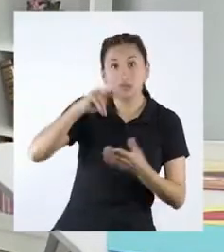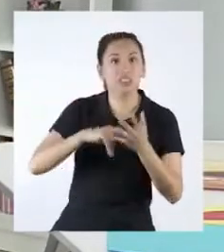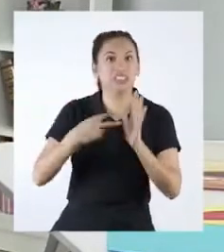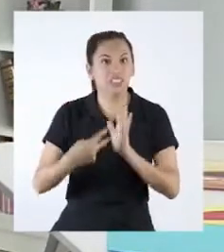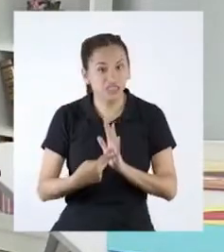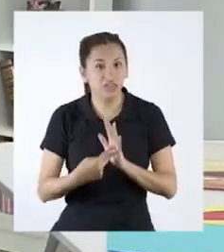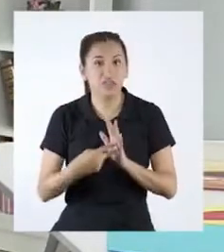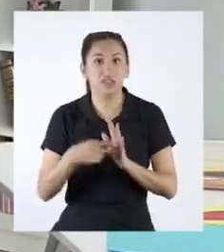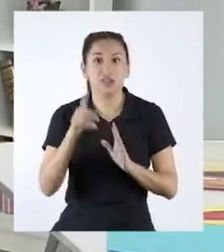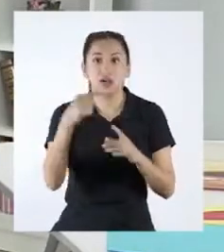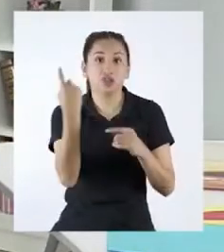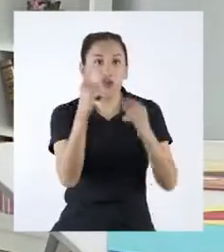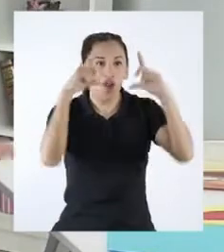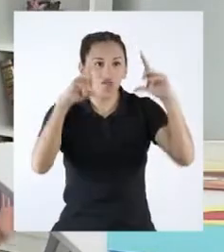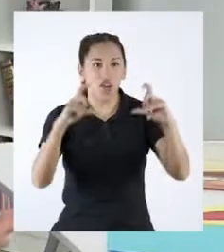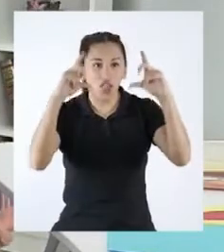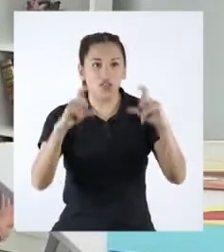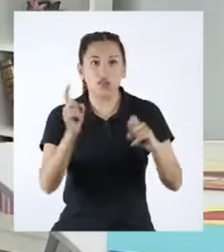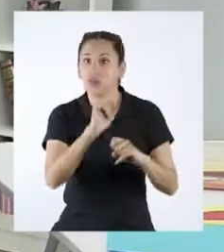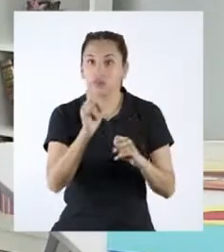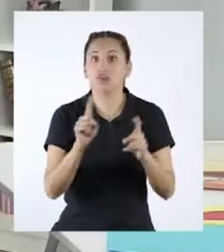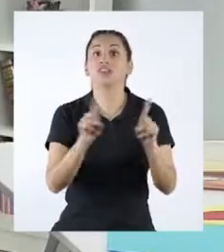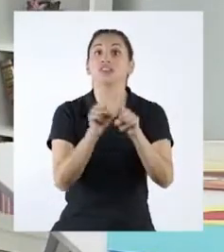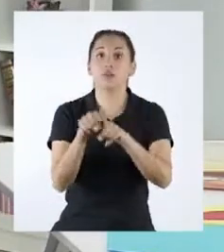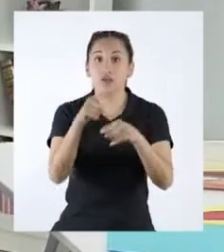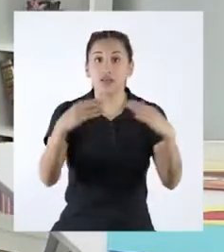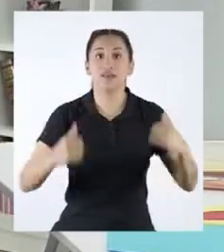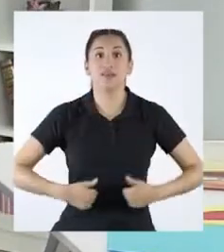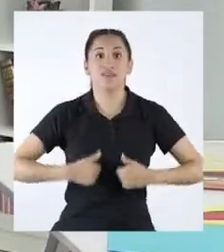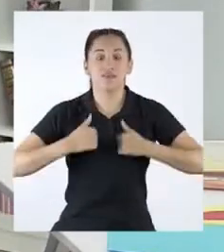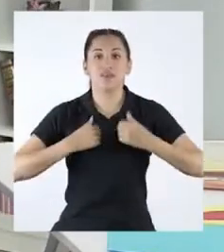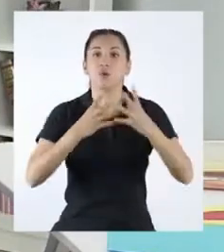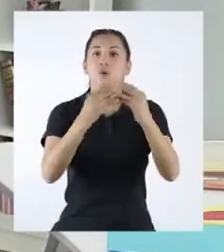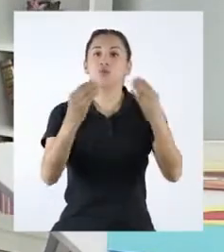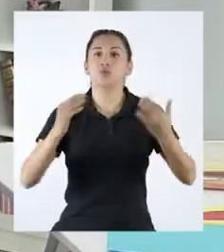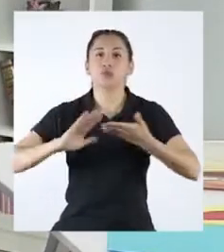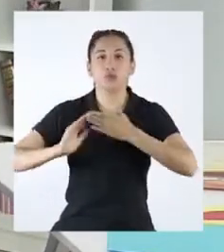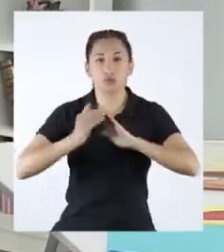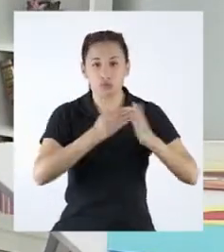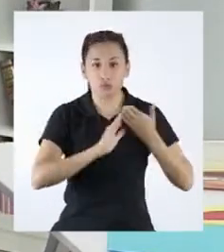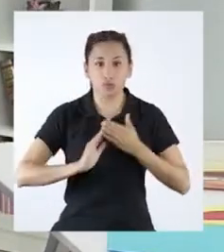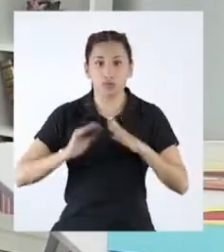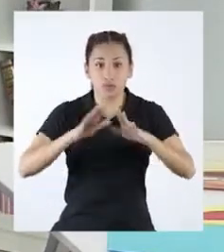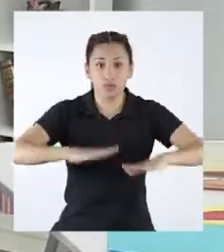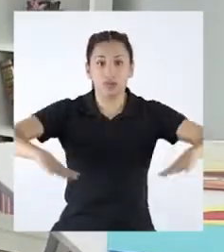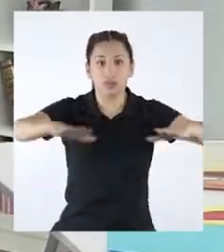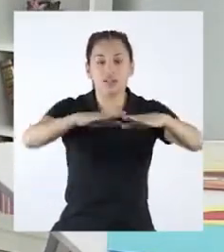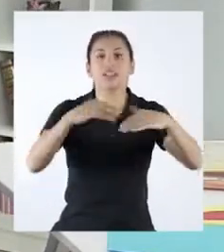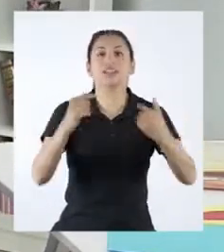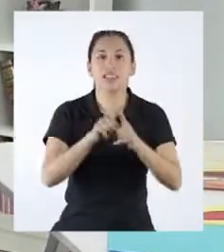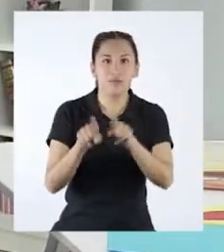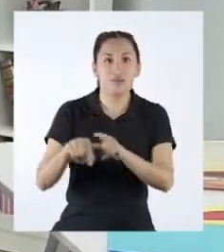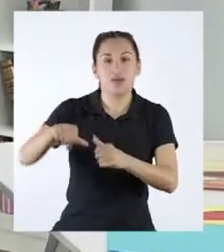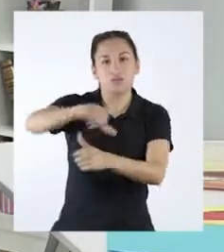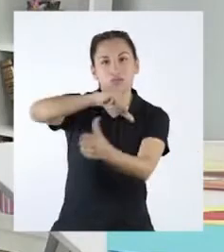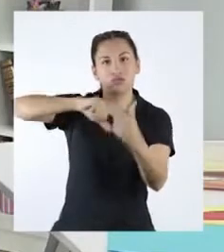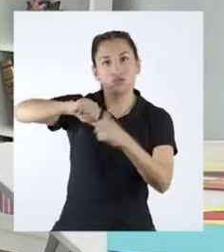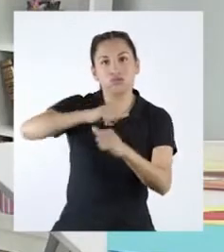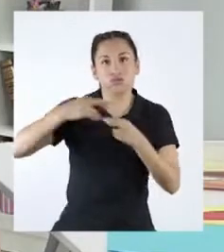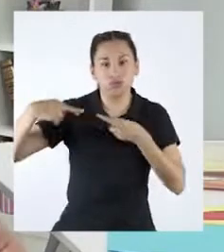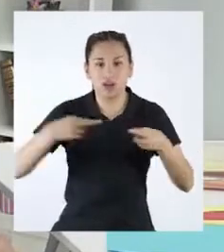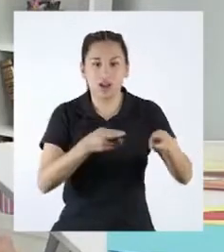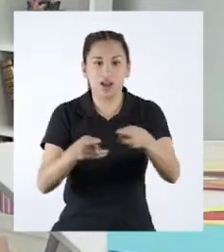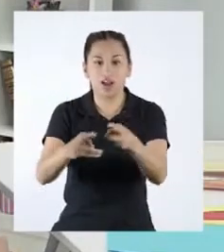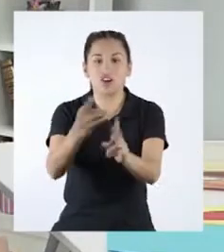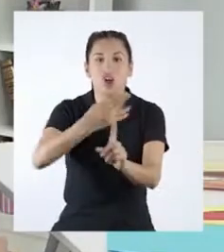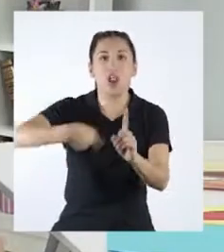no es solo un paisaje para tomarle fotos, sino el hogar de muchas comunidades y un espacio donde confluyen ríos